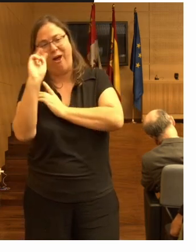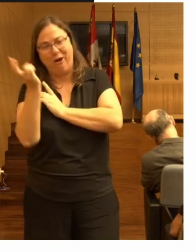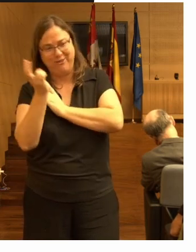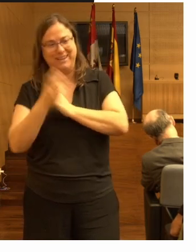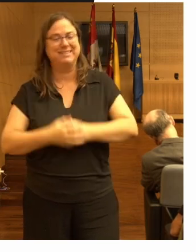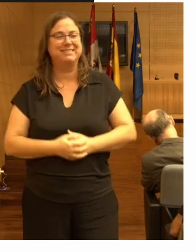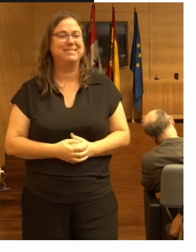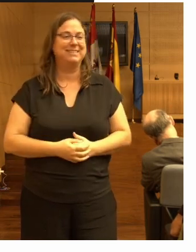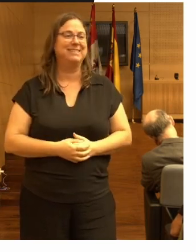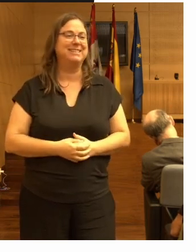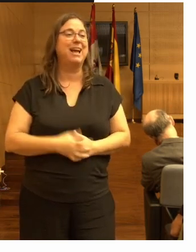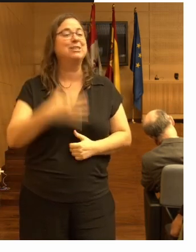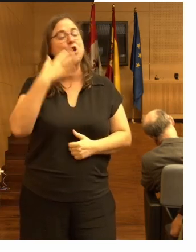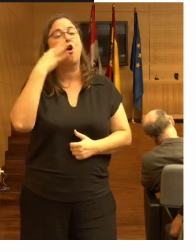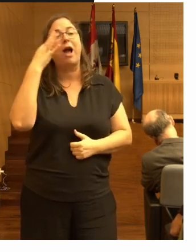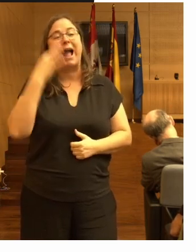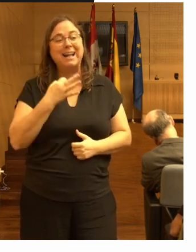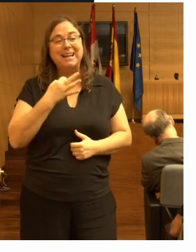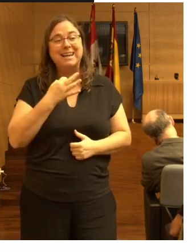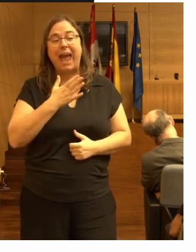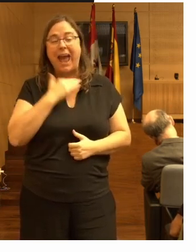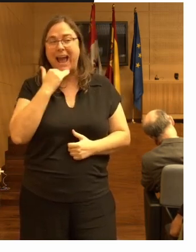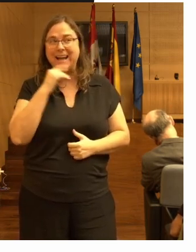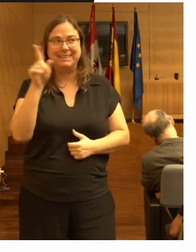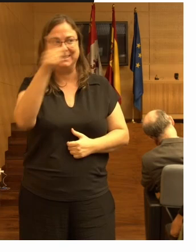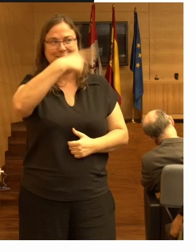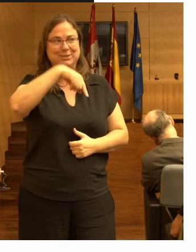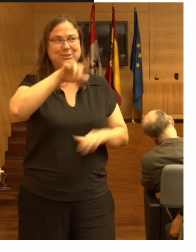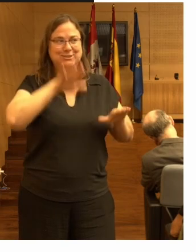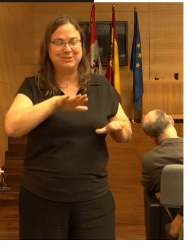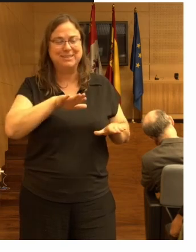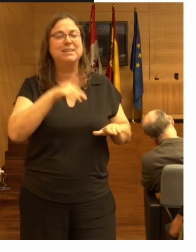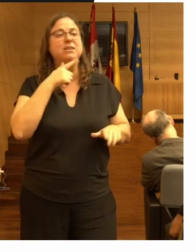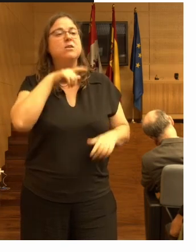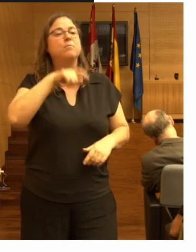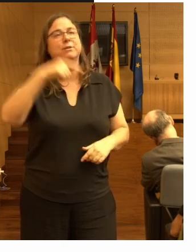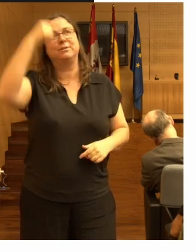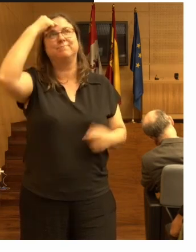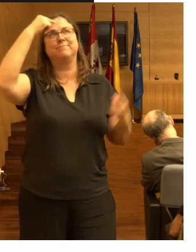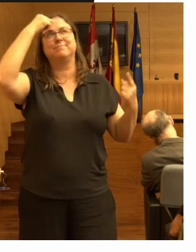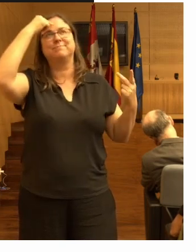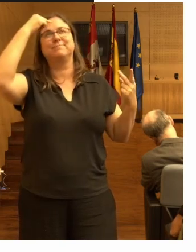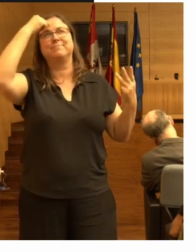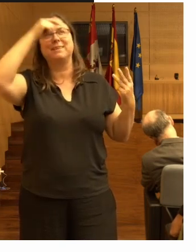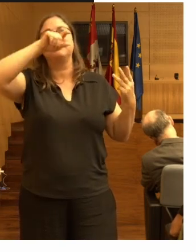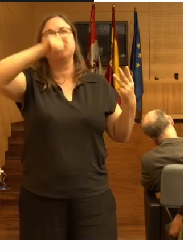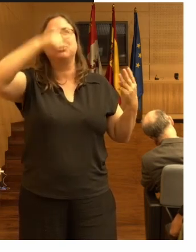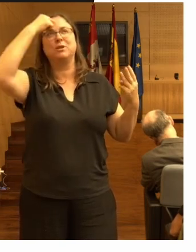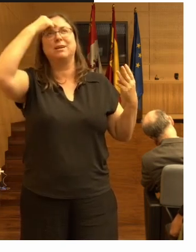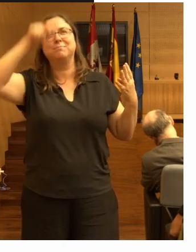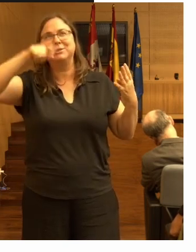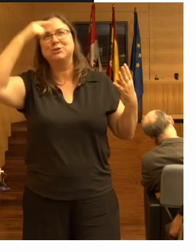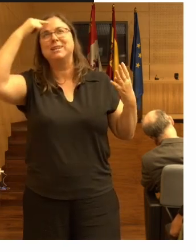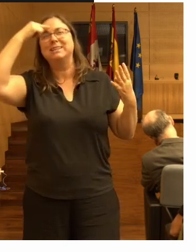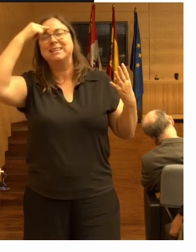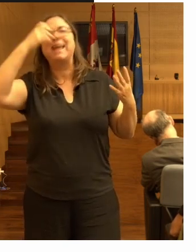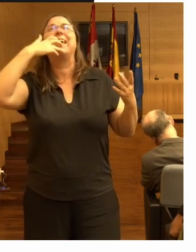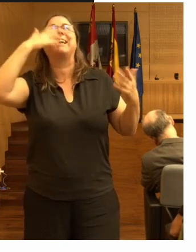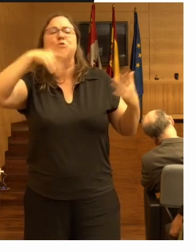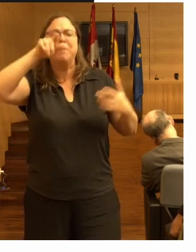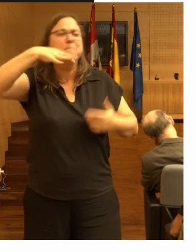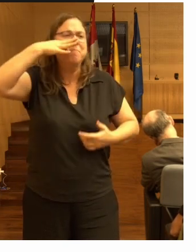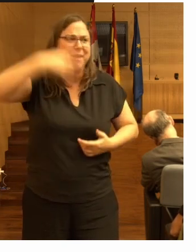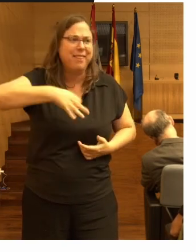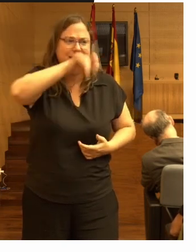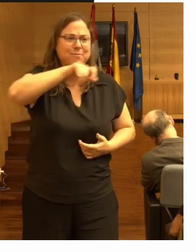que casi todas las personas que vienen aquí vienen con personas en su mente concretas con muchos casos que les gustaría solucionar